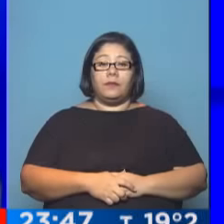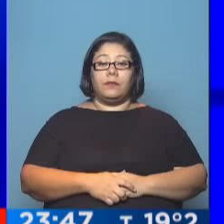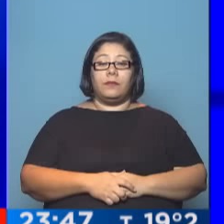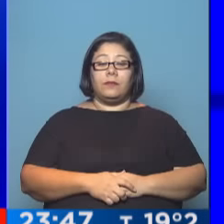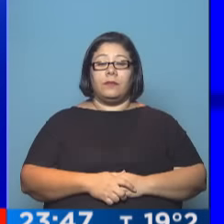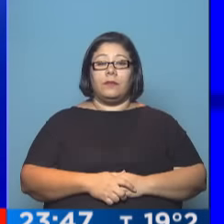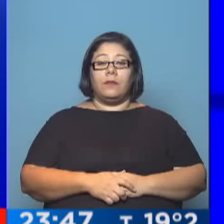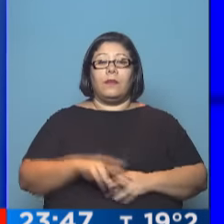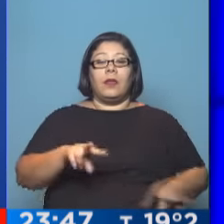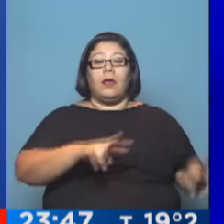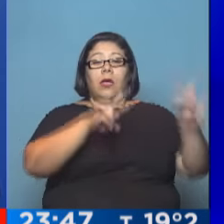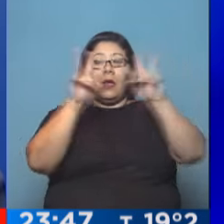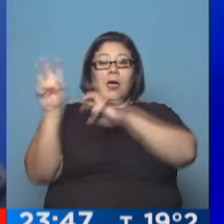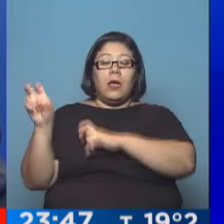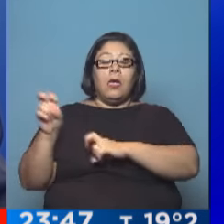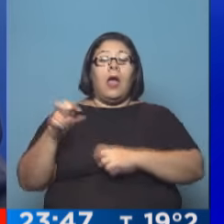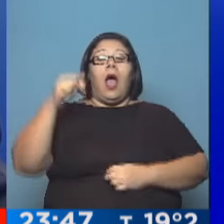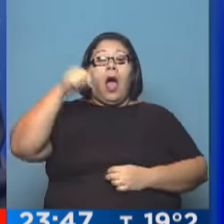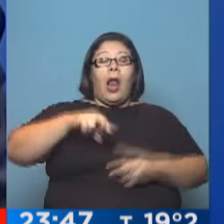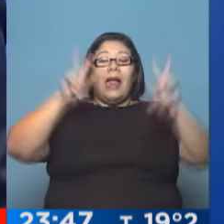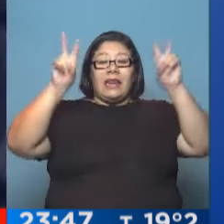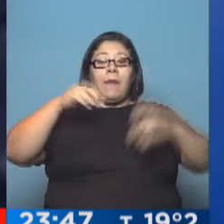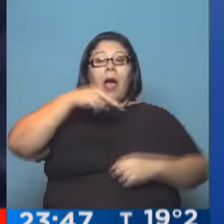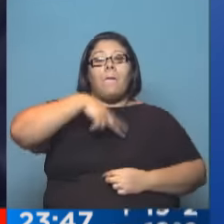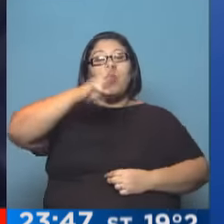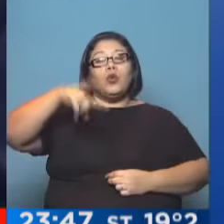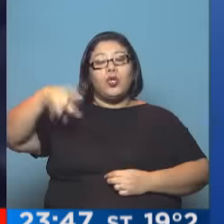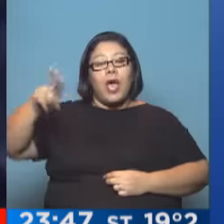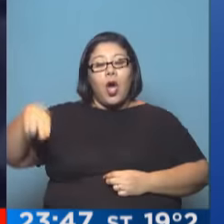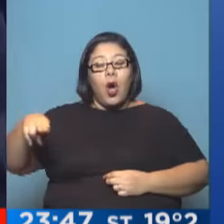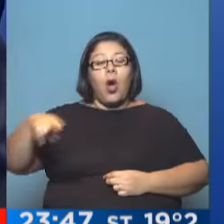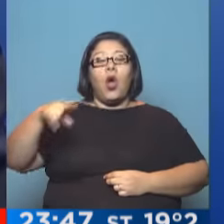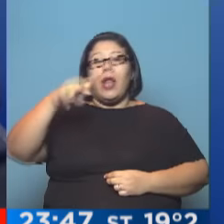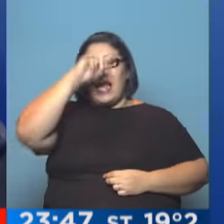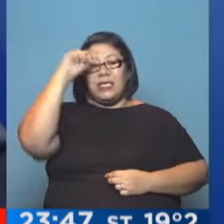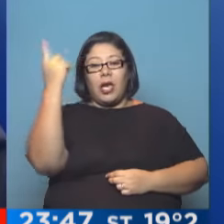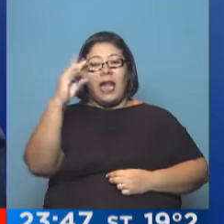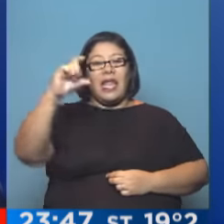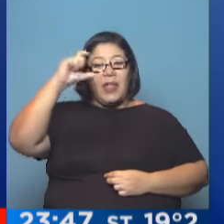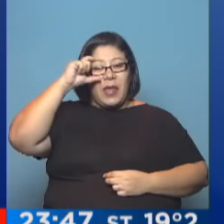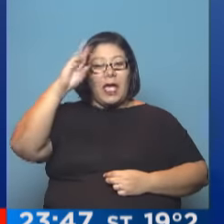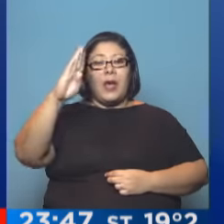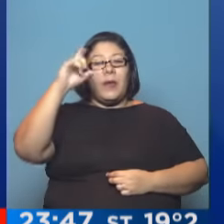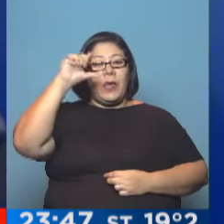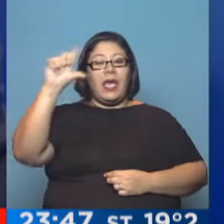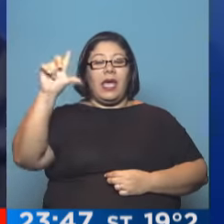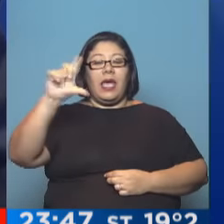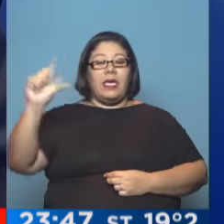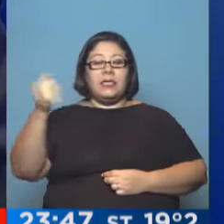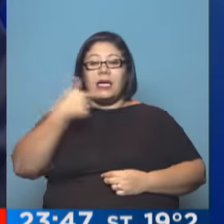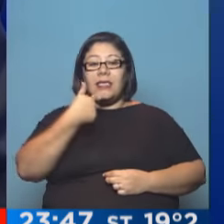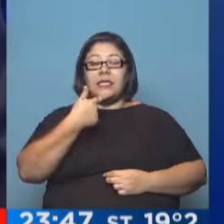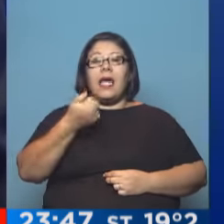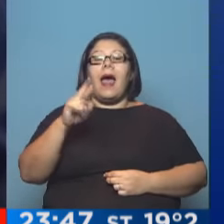Y nos vamos ahora al Museo Nacional de Bellas Artes, porque hasta el 8 de marzo allí se exhibe una muestra sobre el Instituto